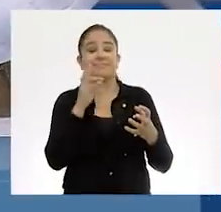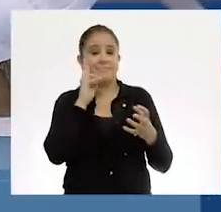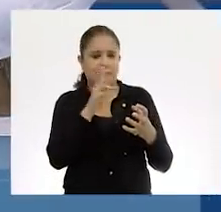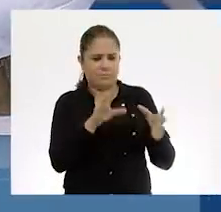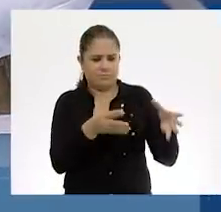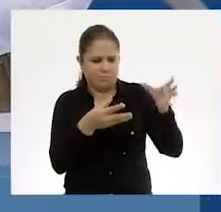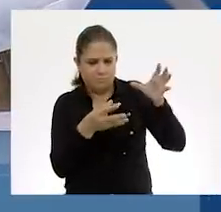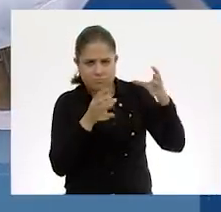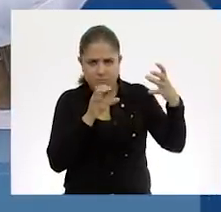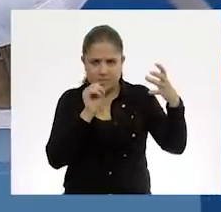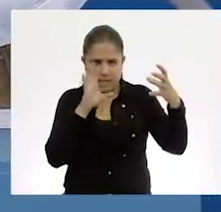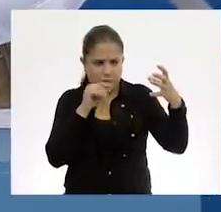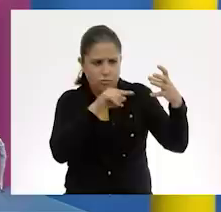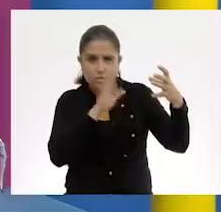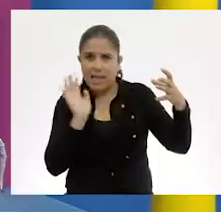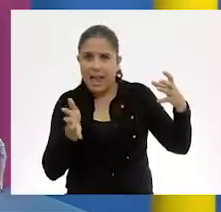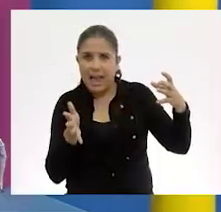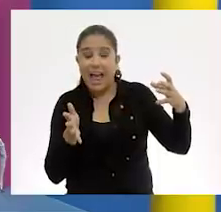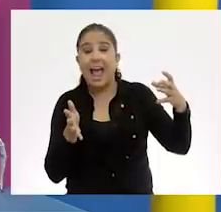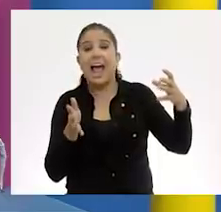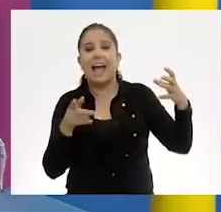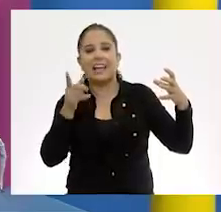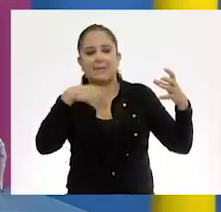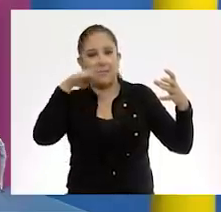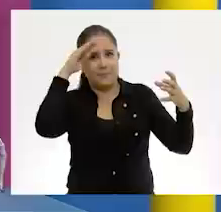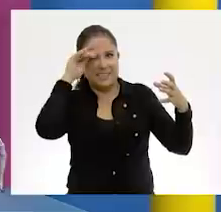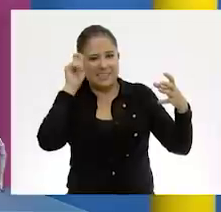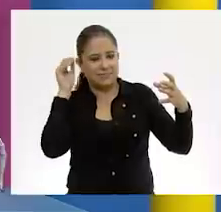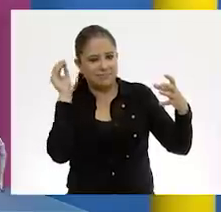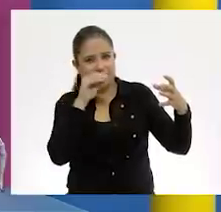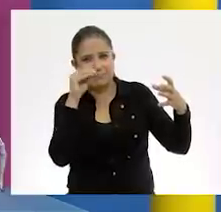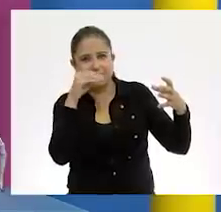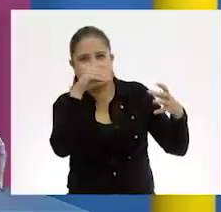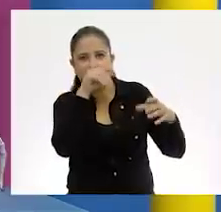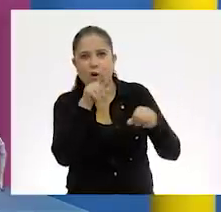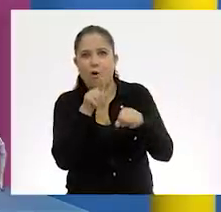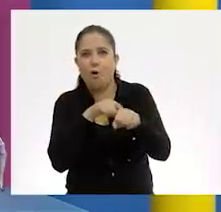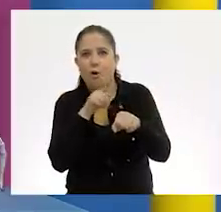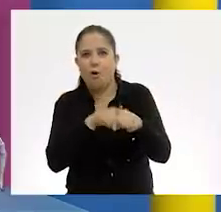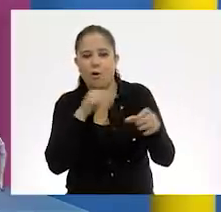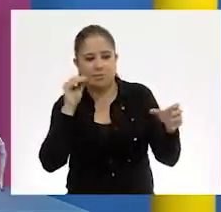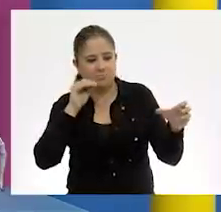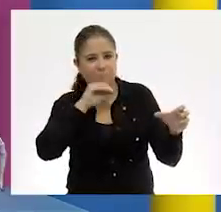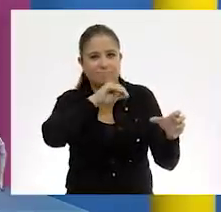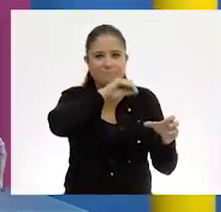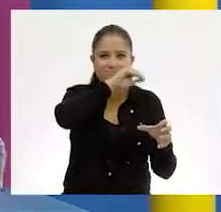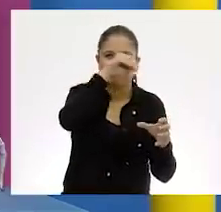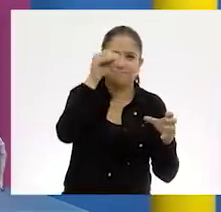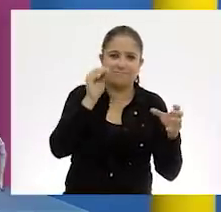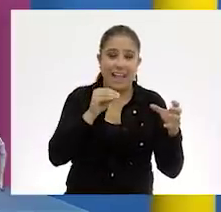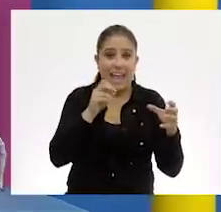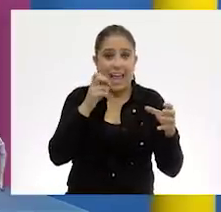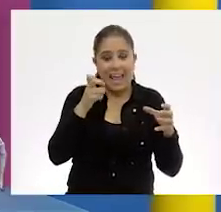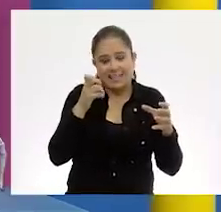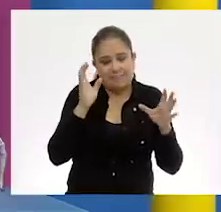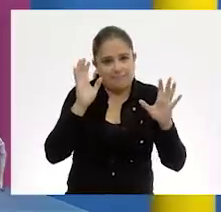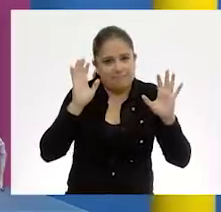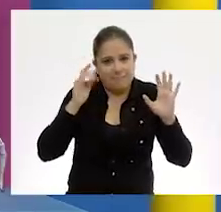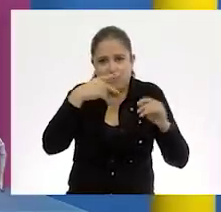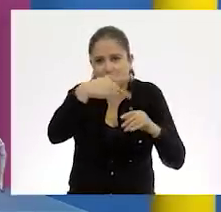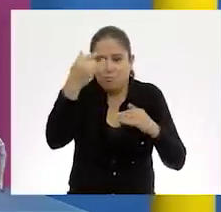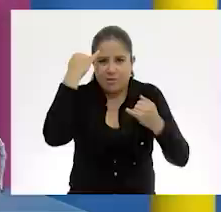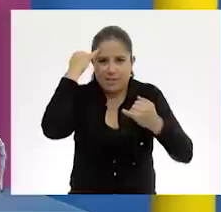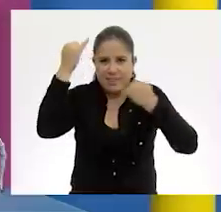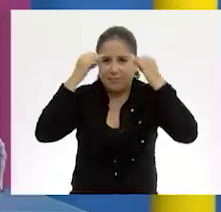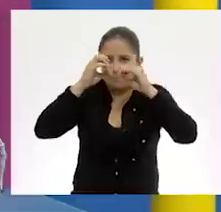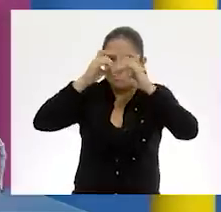seco, vamos a empezar a pensar en colores. ¿Ok? Y aquí ya comenzaría la creatividad de cada uno